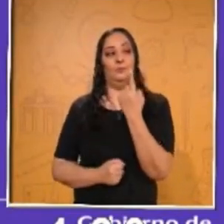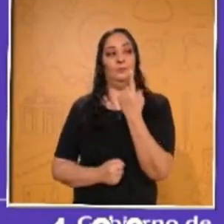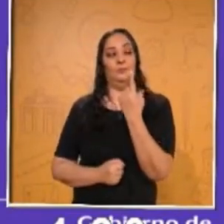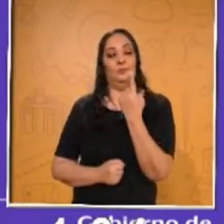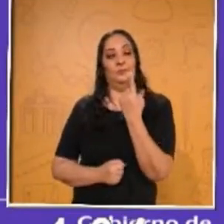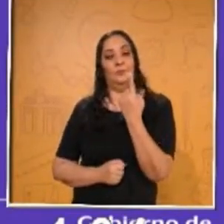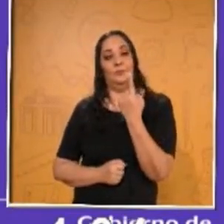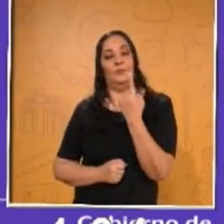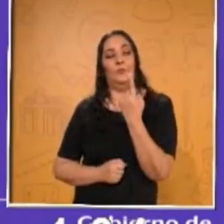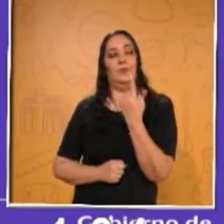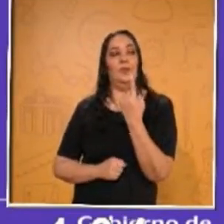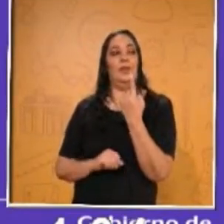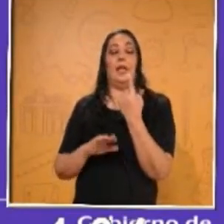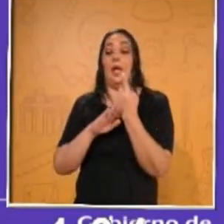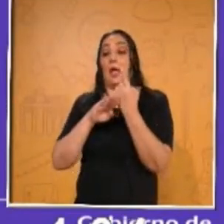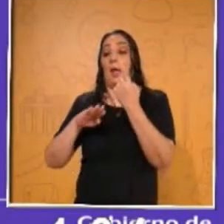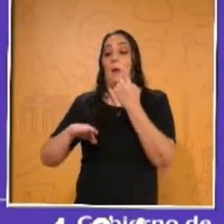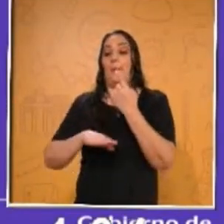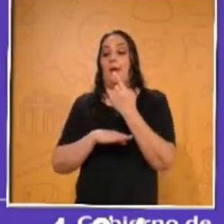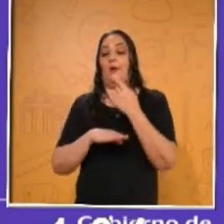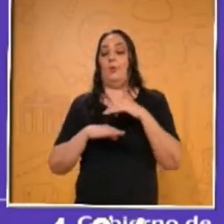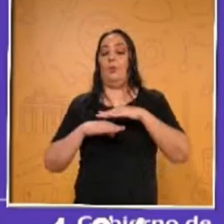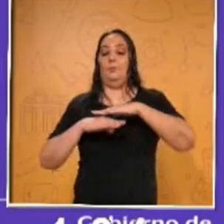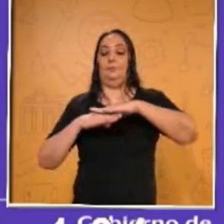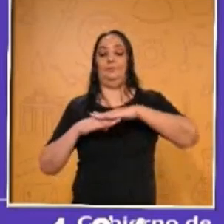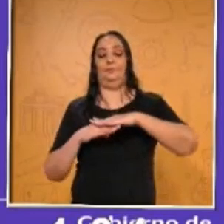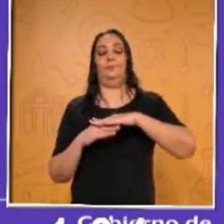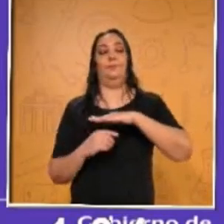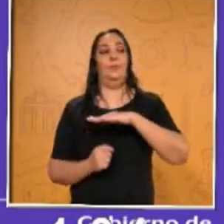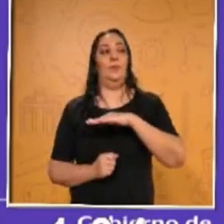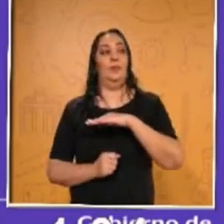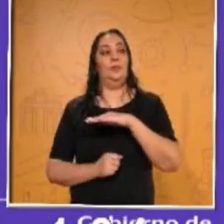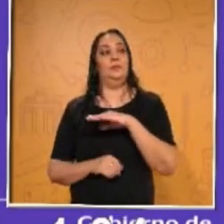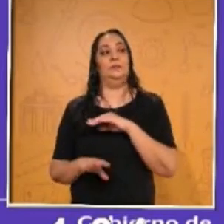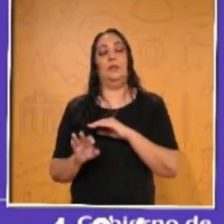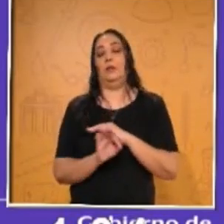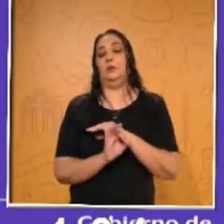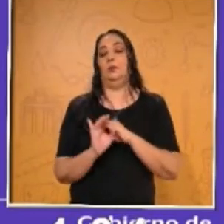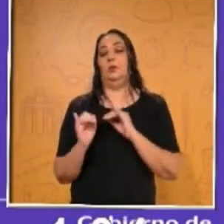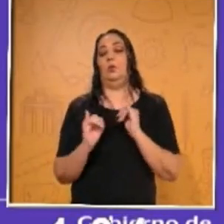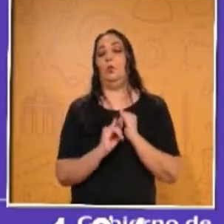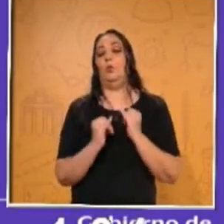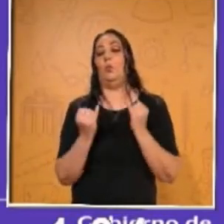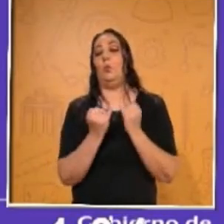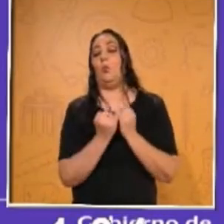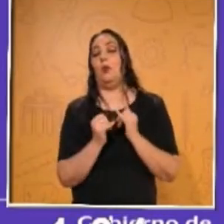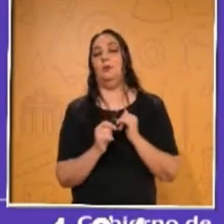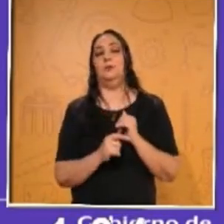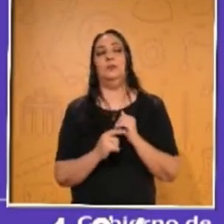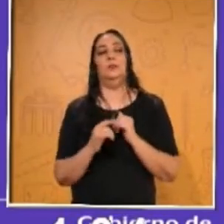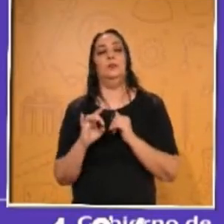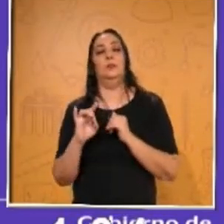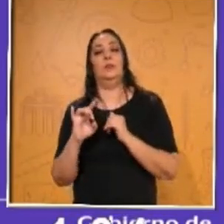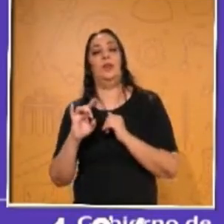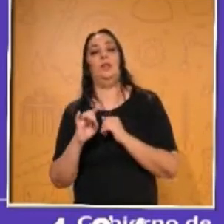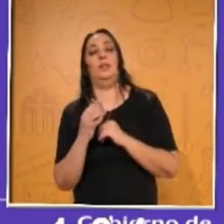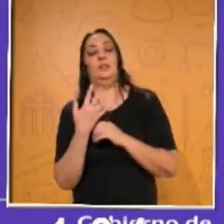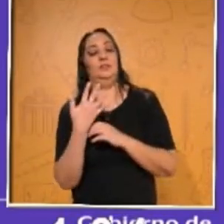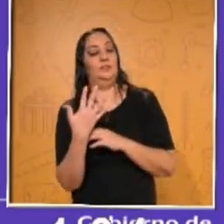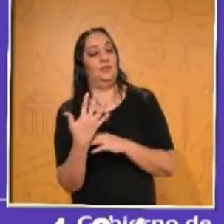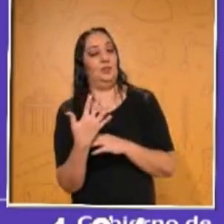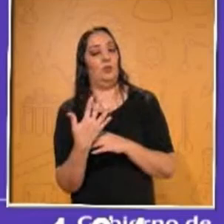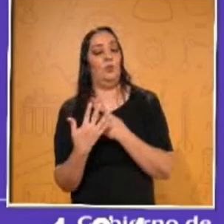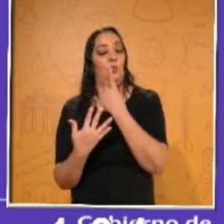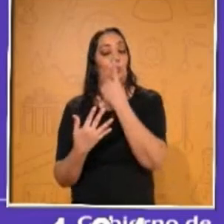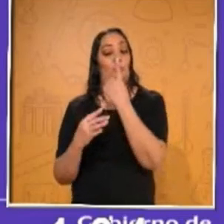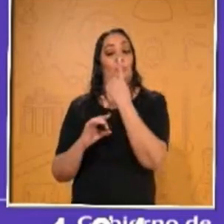Uno. Y abajo sería... Se pasa exactamente igual. igual. es un treinta y cinco.